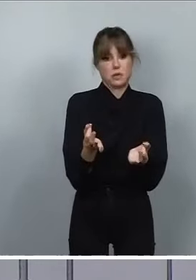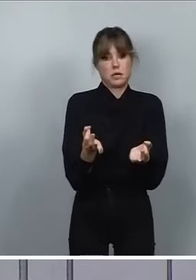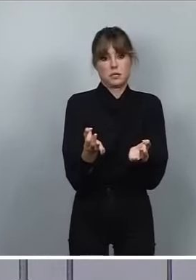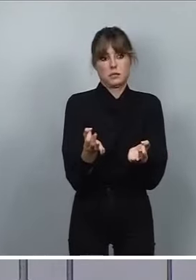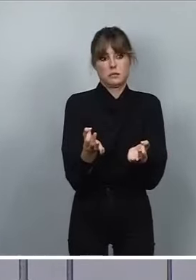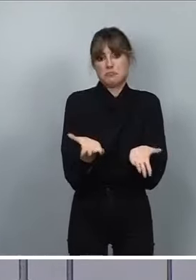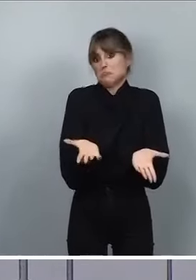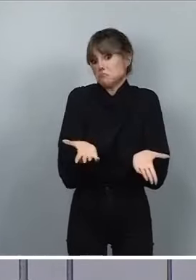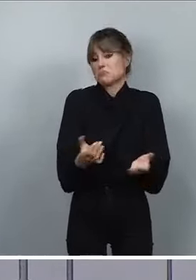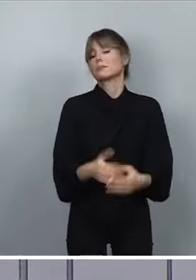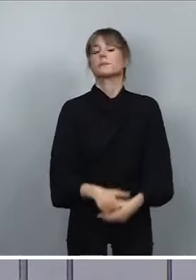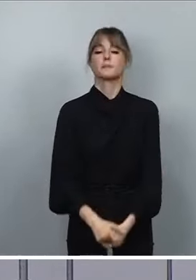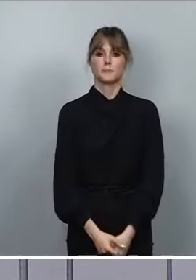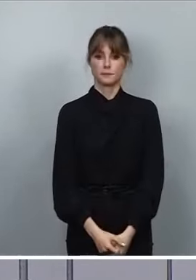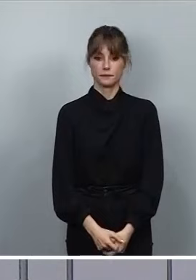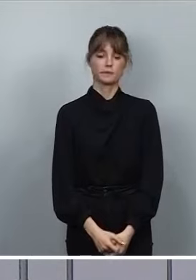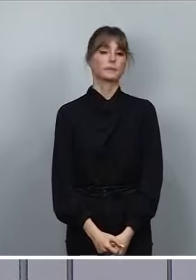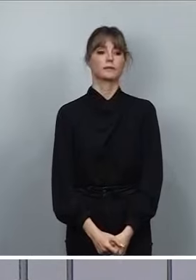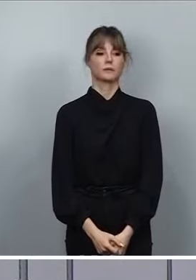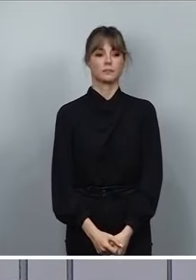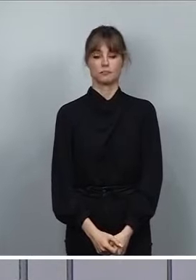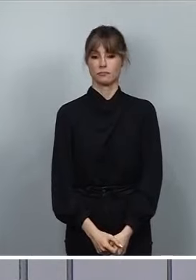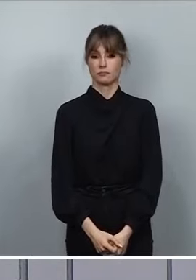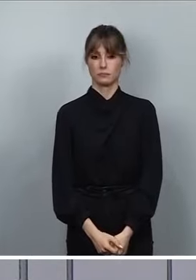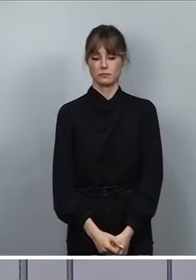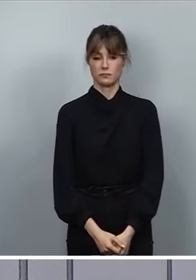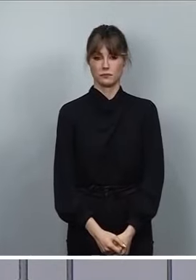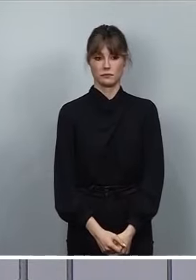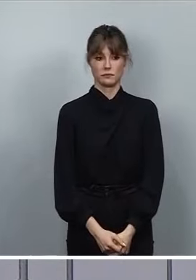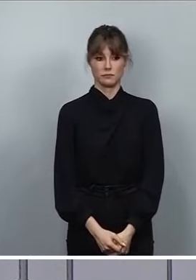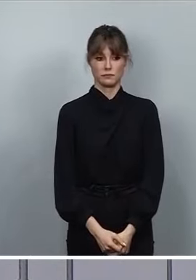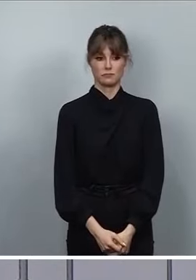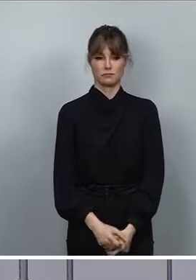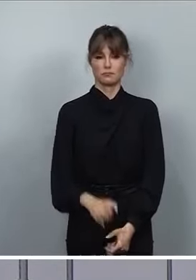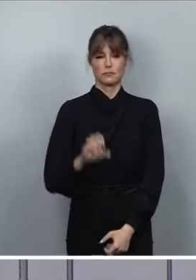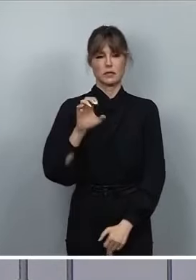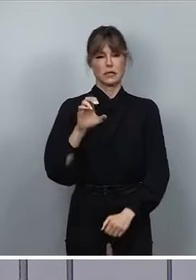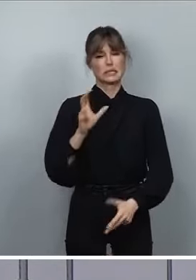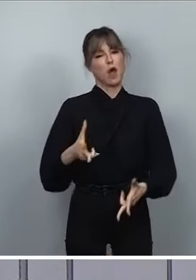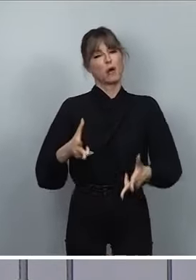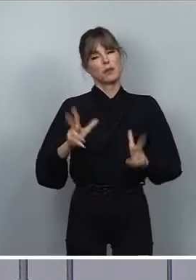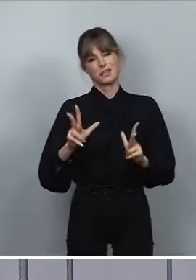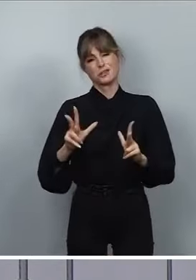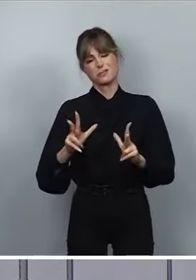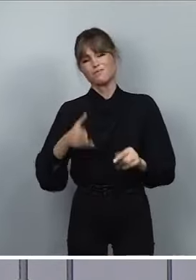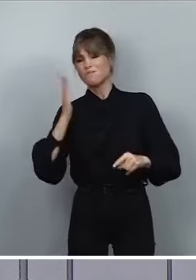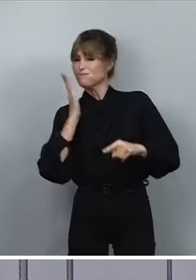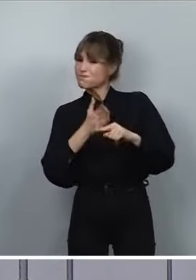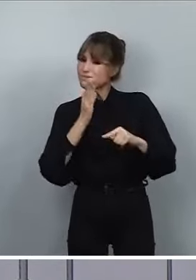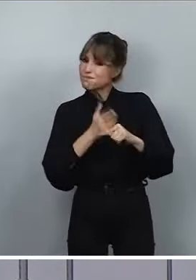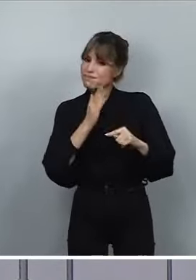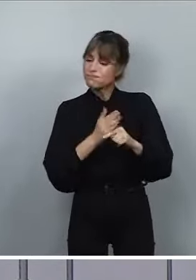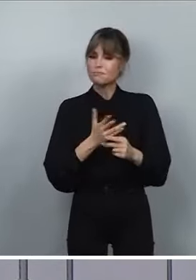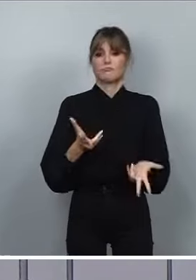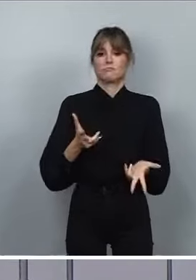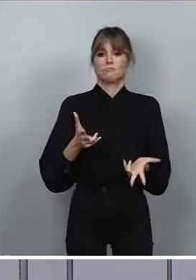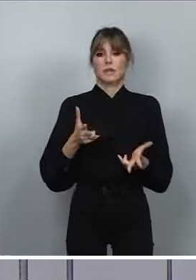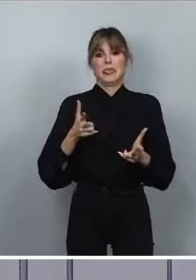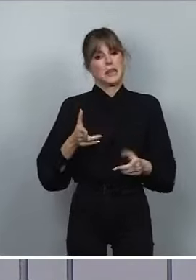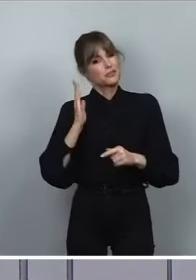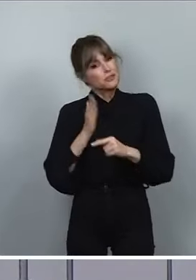Si no, lo que estamos haciendo es también poniendo en flaco favor el Estado del Derecho. El Estado de Derecho y el Estado de los Derechos.